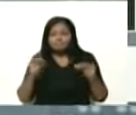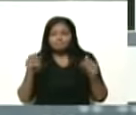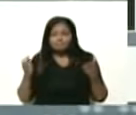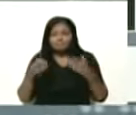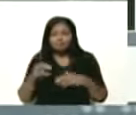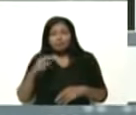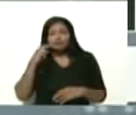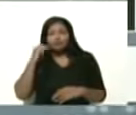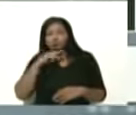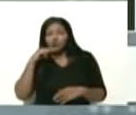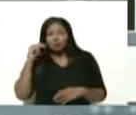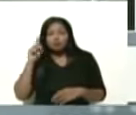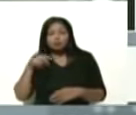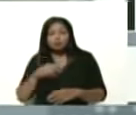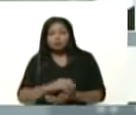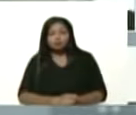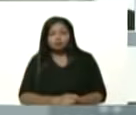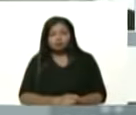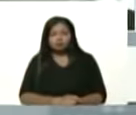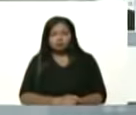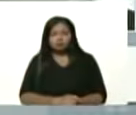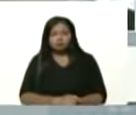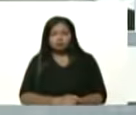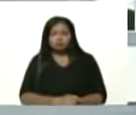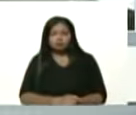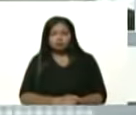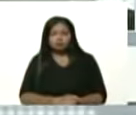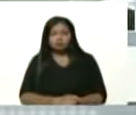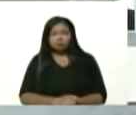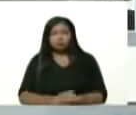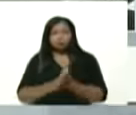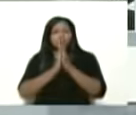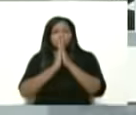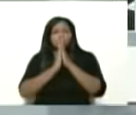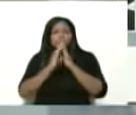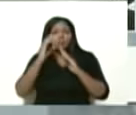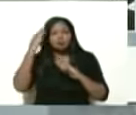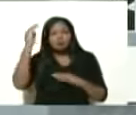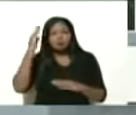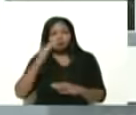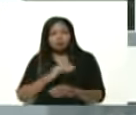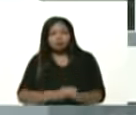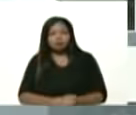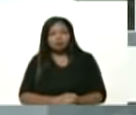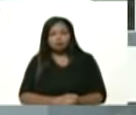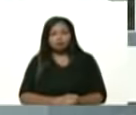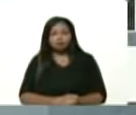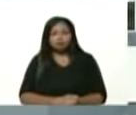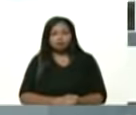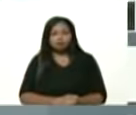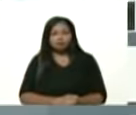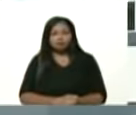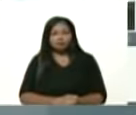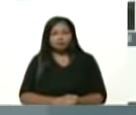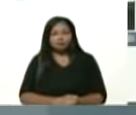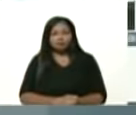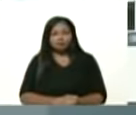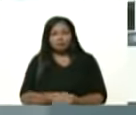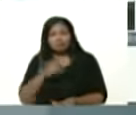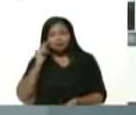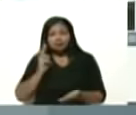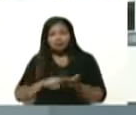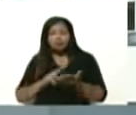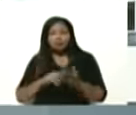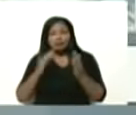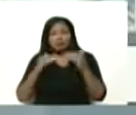octubre. Y con el favor de Dios, si logramos de verdad mantener